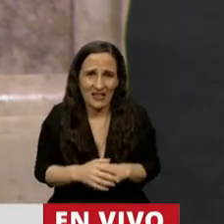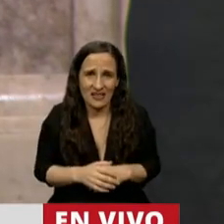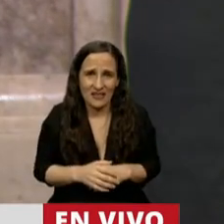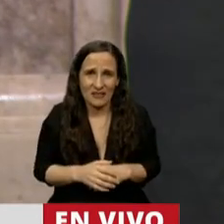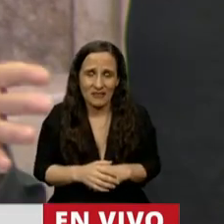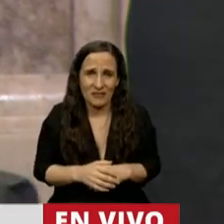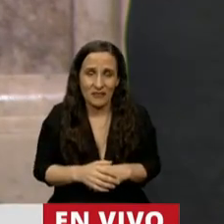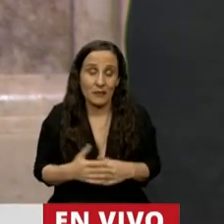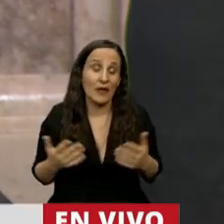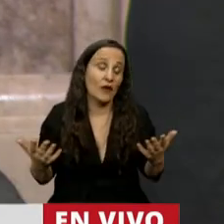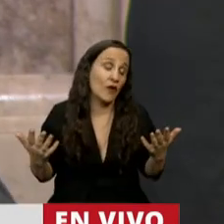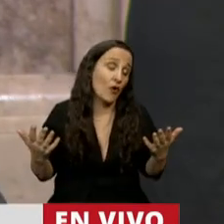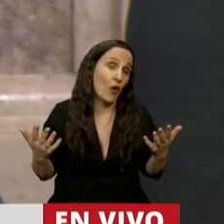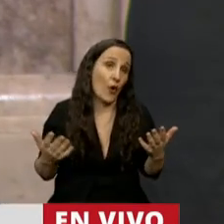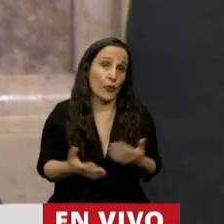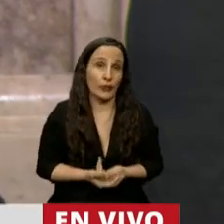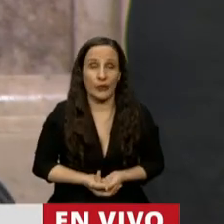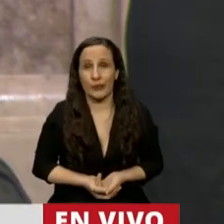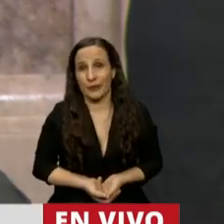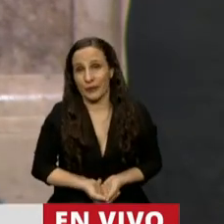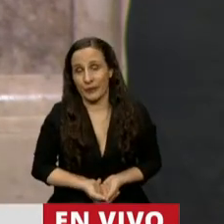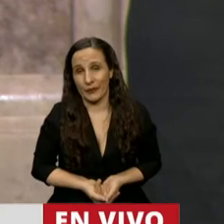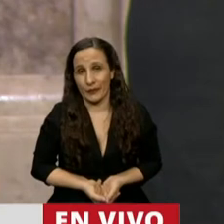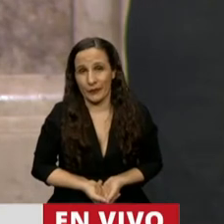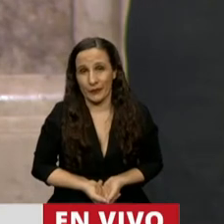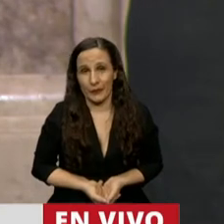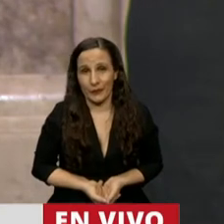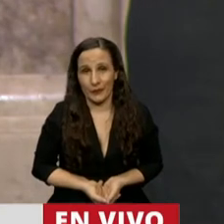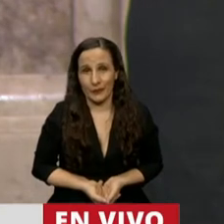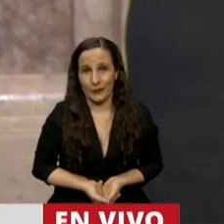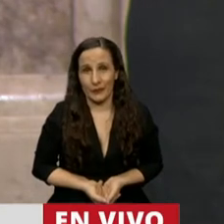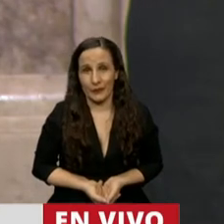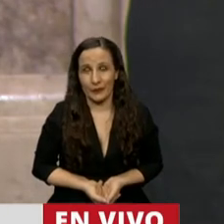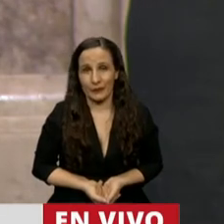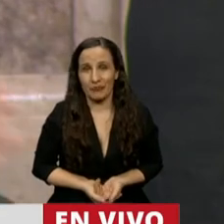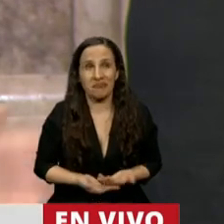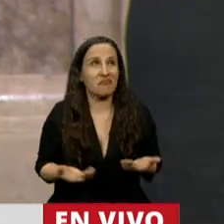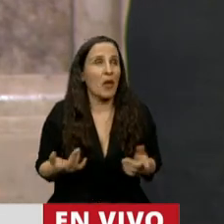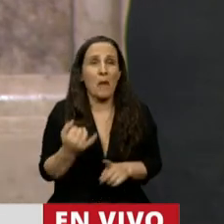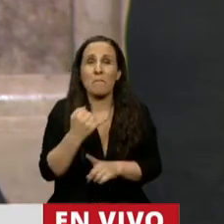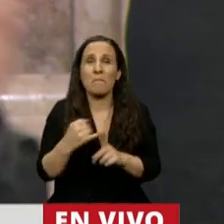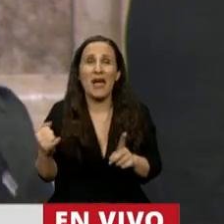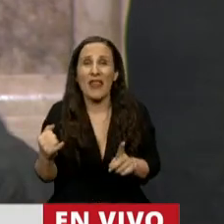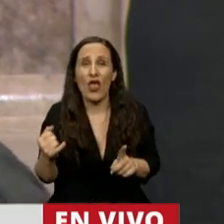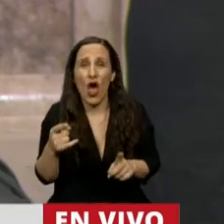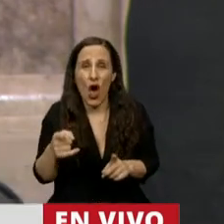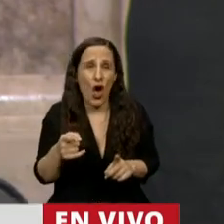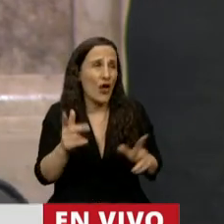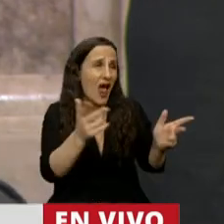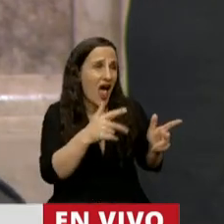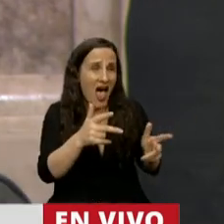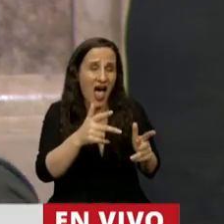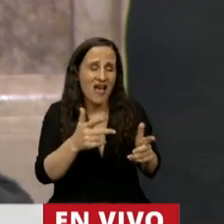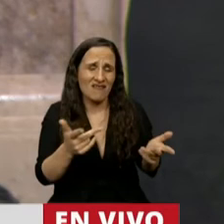Imagínense, imagínense, pero por supuesto, no podría estar ni más de media hora escuchando las cosas que se dicen acá,